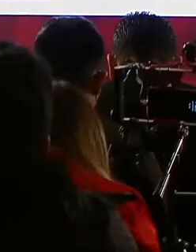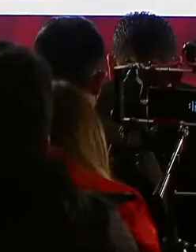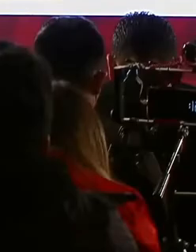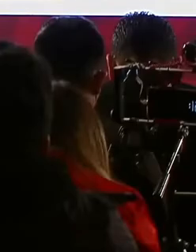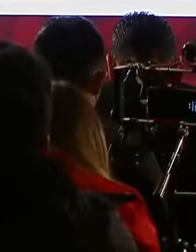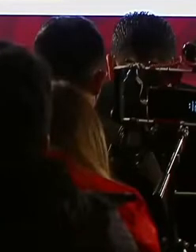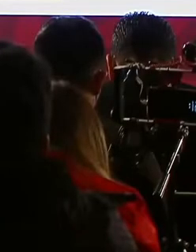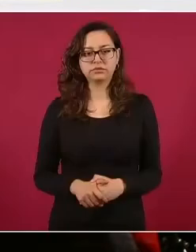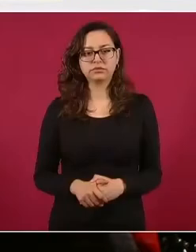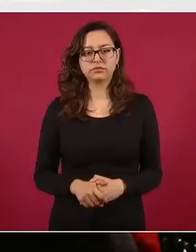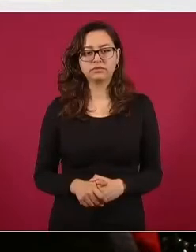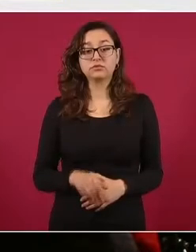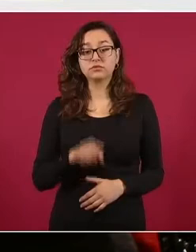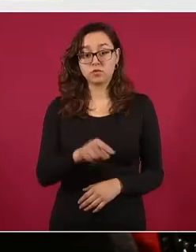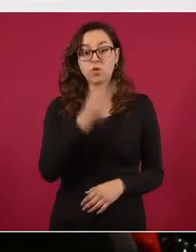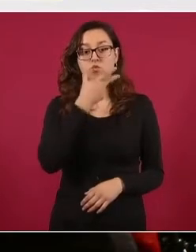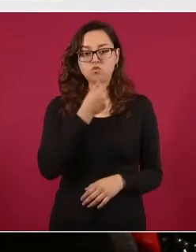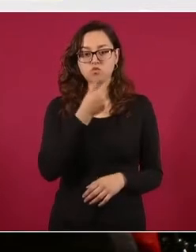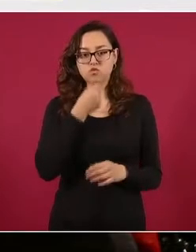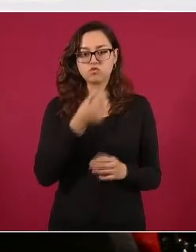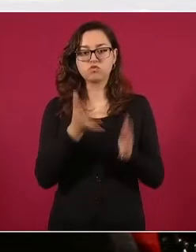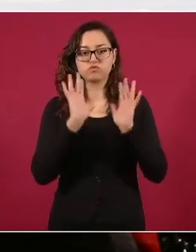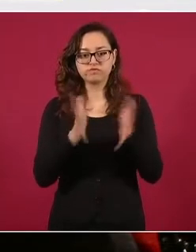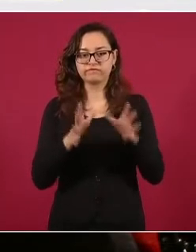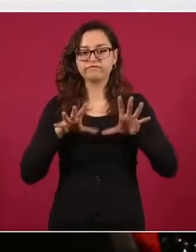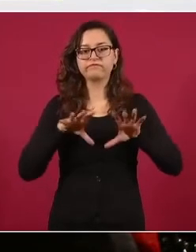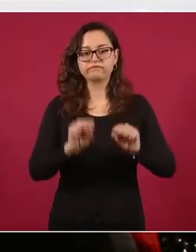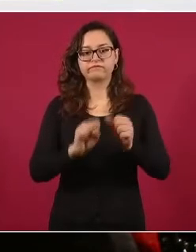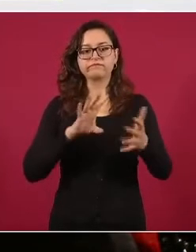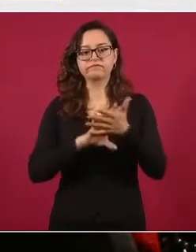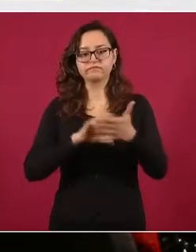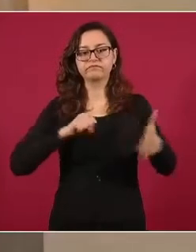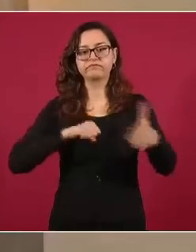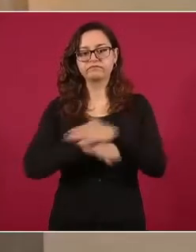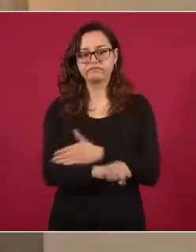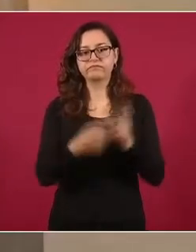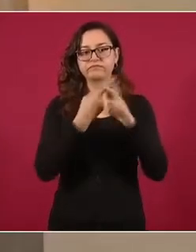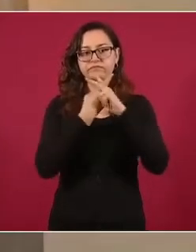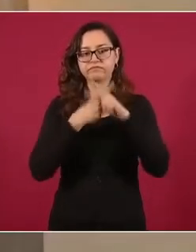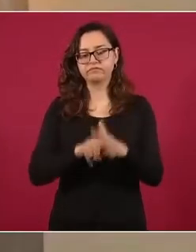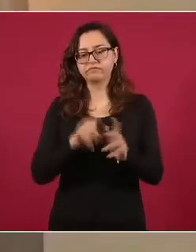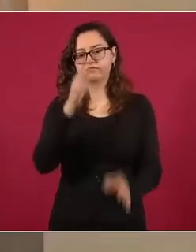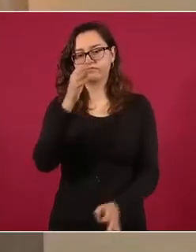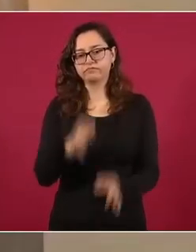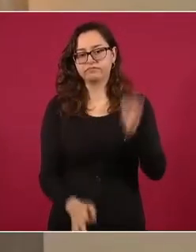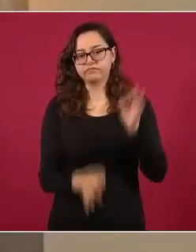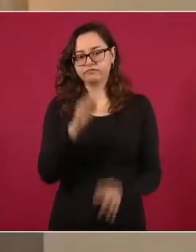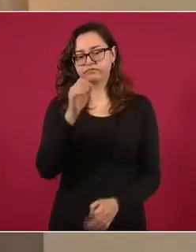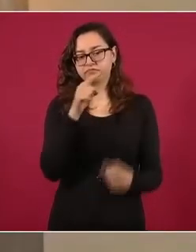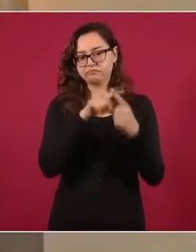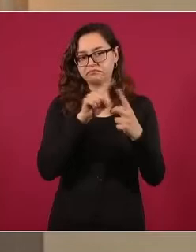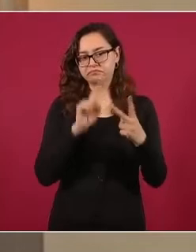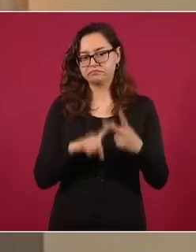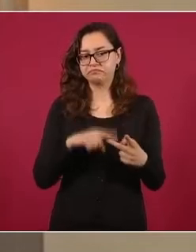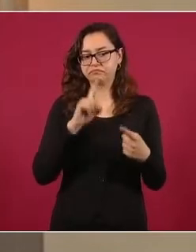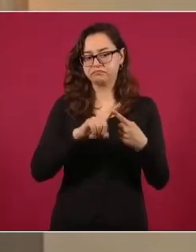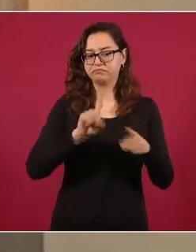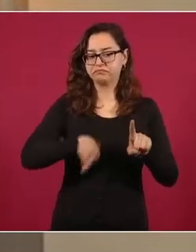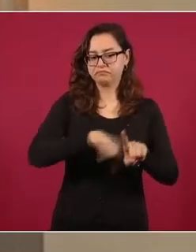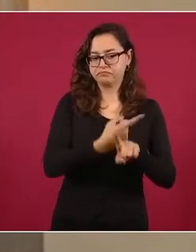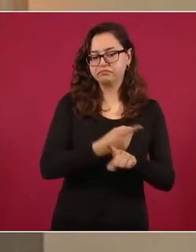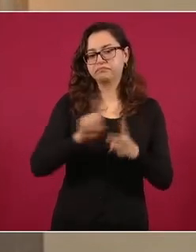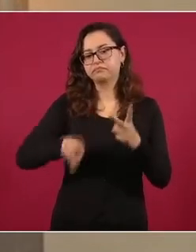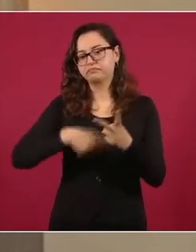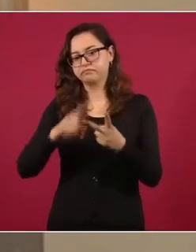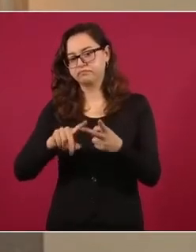proceso penal por el delito de feminicidio y por el delito de abuso sexual. Siguiente. También